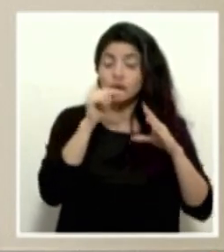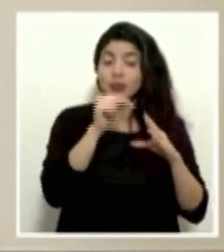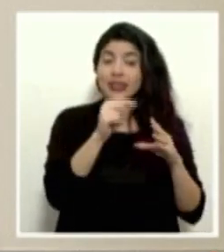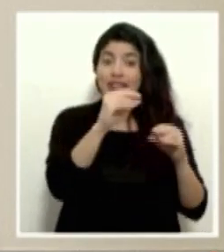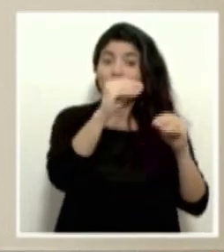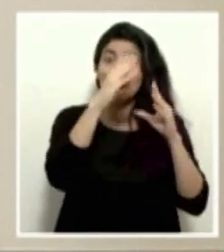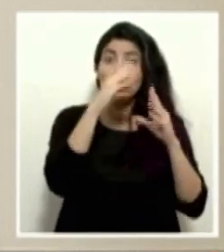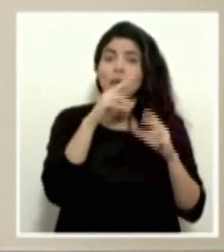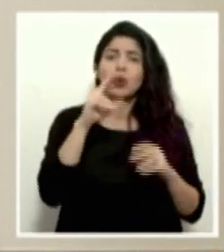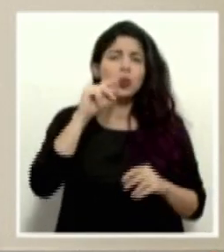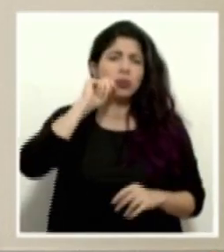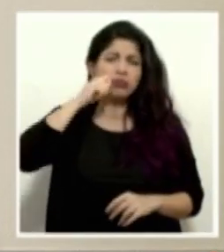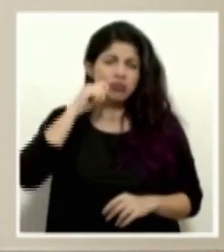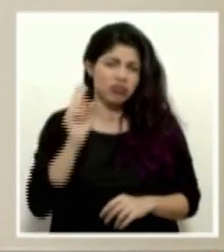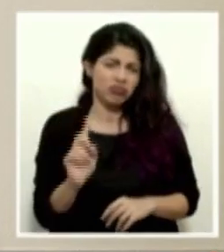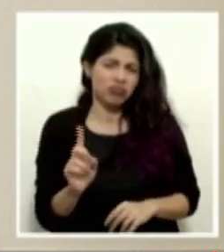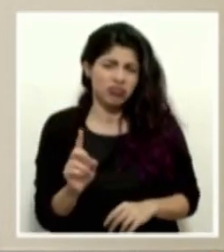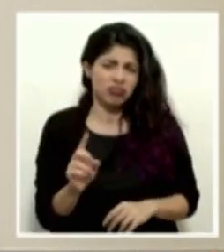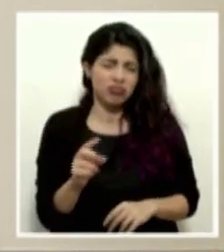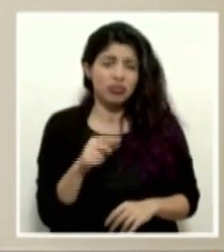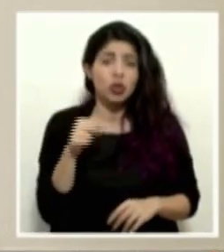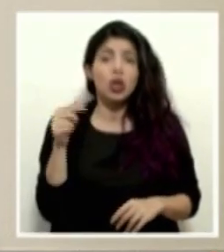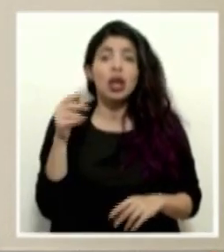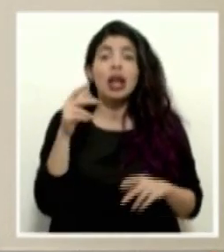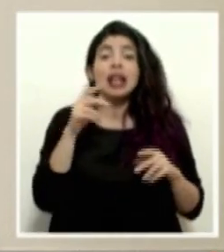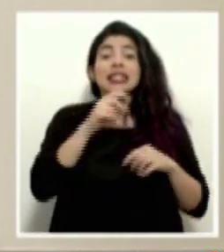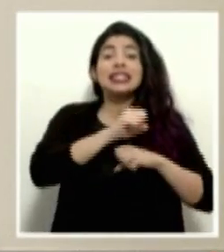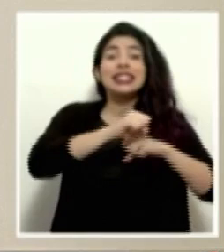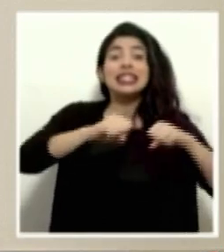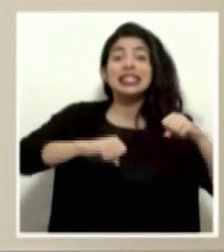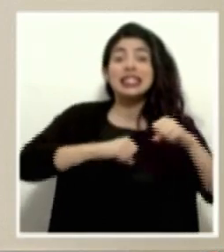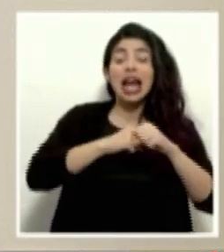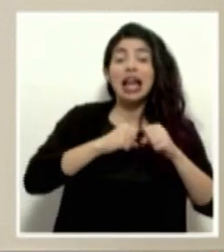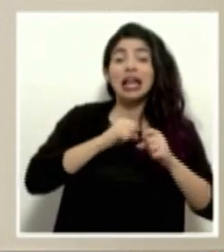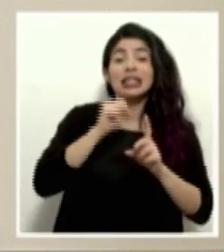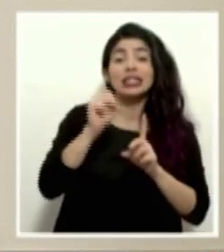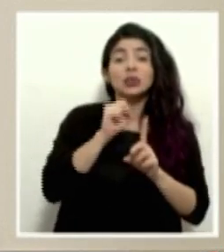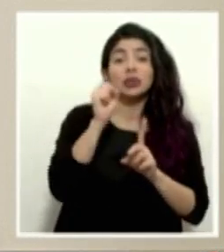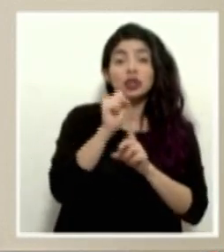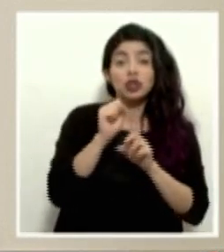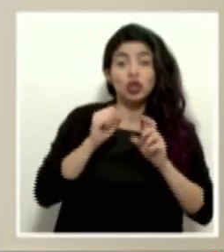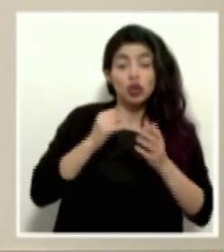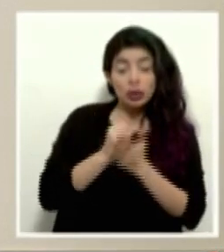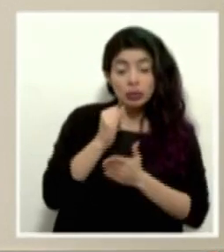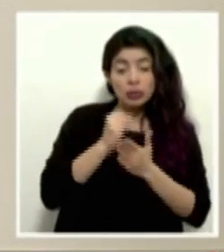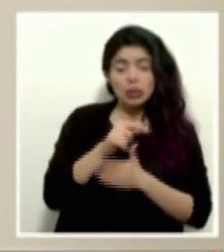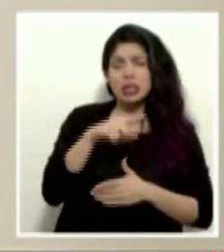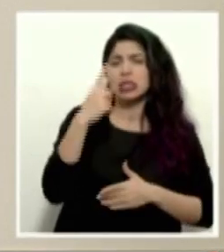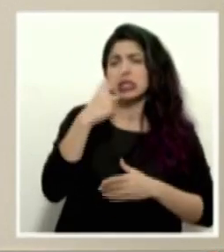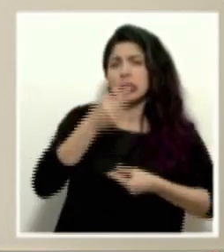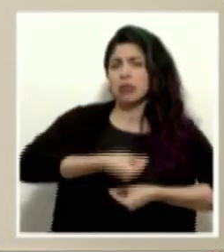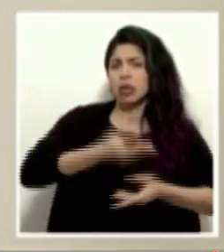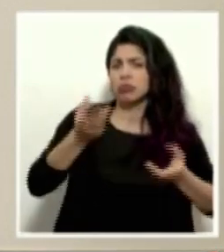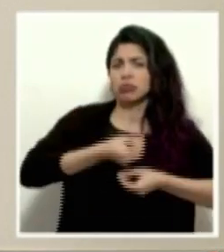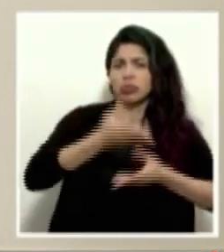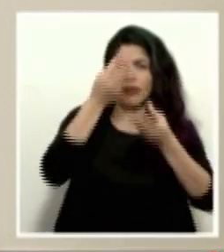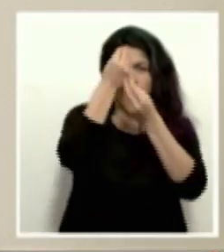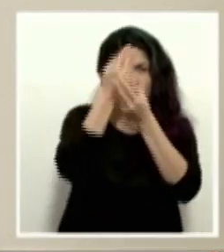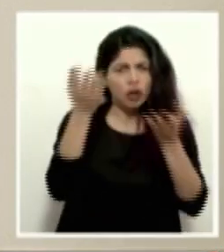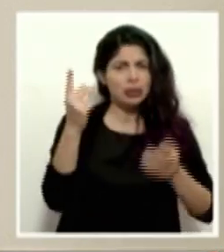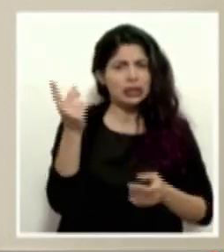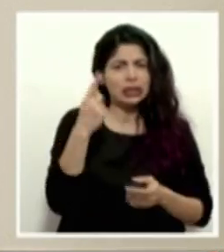datos no son ningún secreto, o en realidad lo que ha estado buscando la sala de situación es en todo momento transparentar la información, que quede